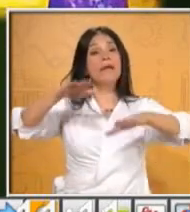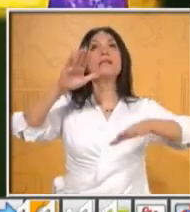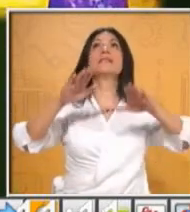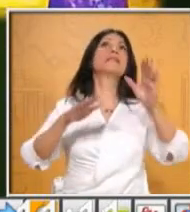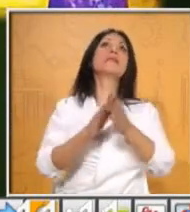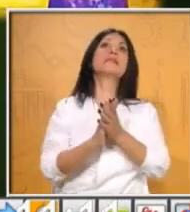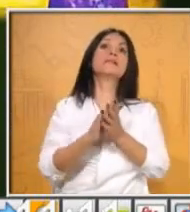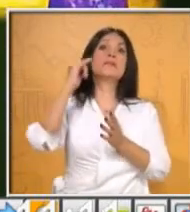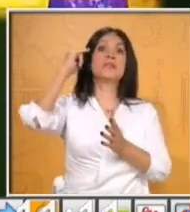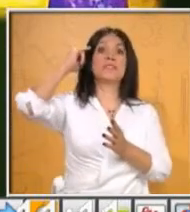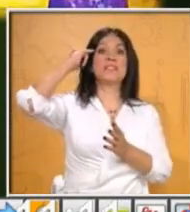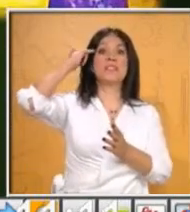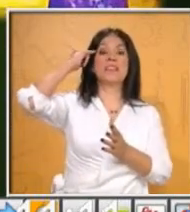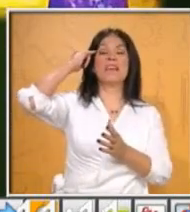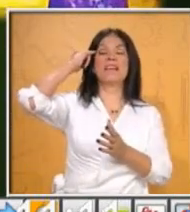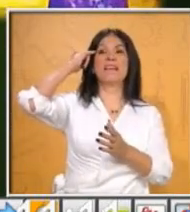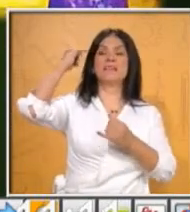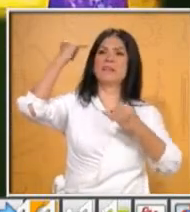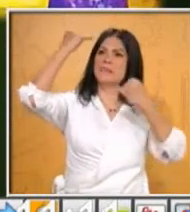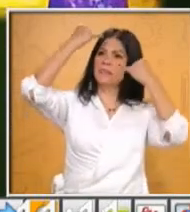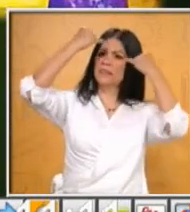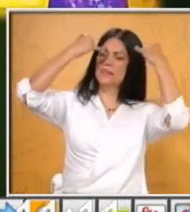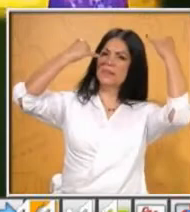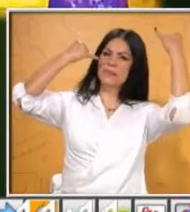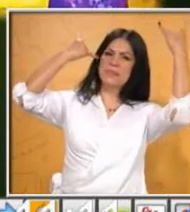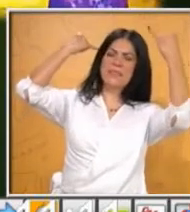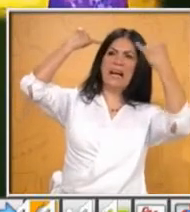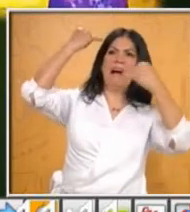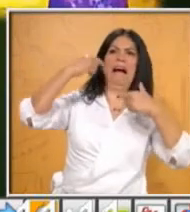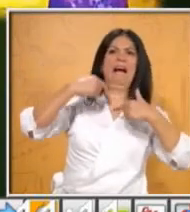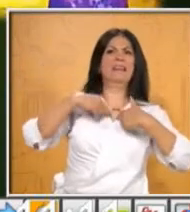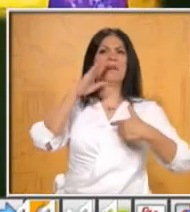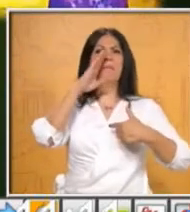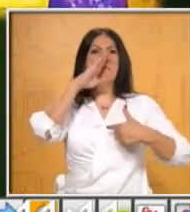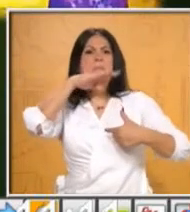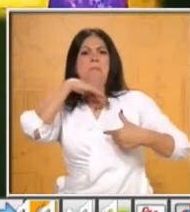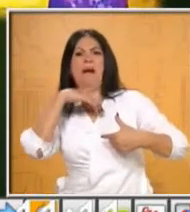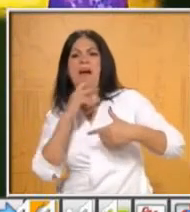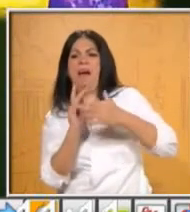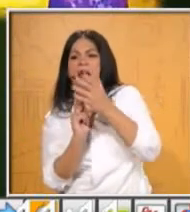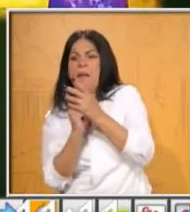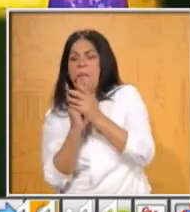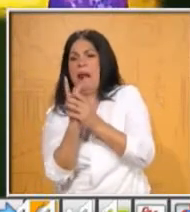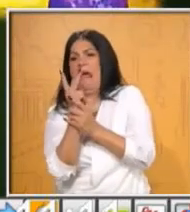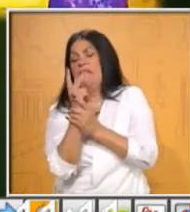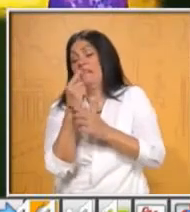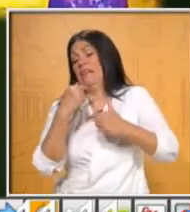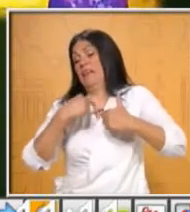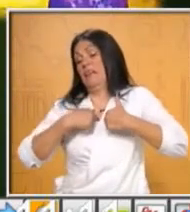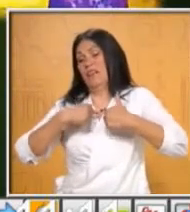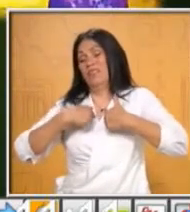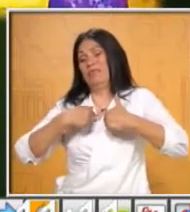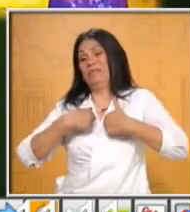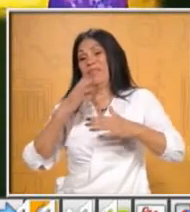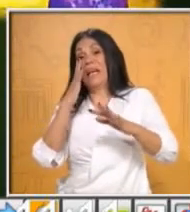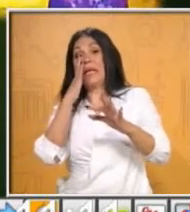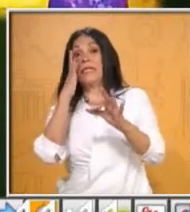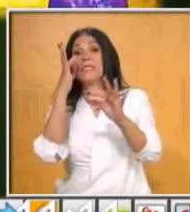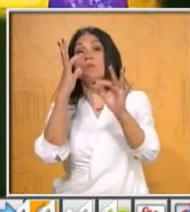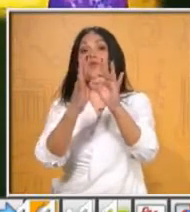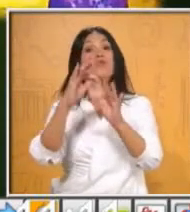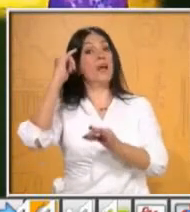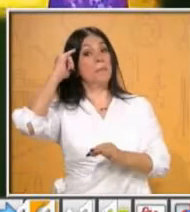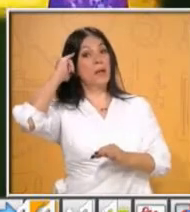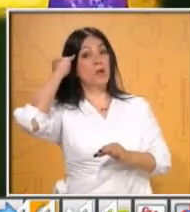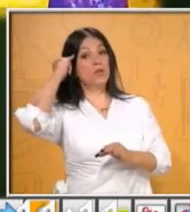daba, porque no habían hecho las atenciones a los dioses, al dios de la lluvia, al dios del trueno. Y